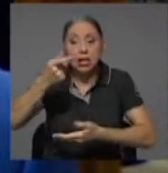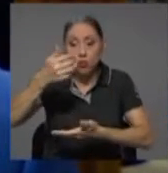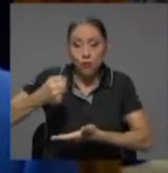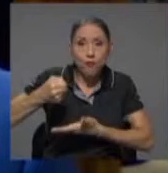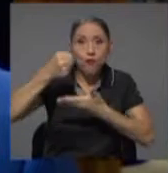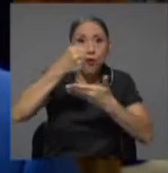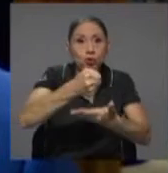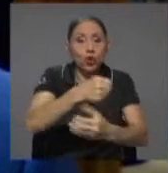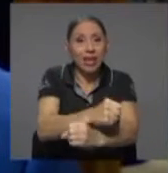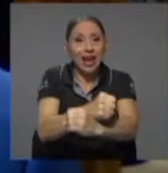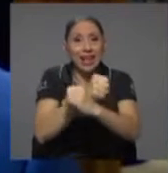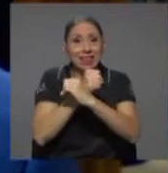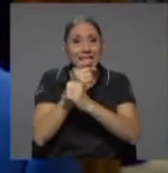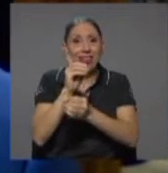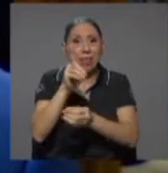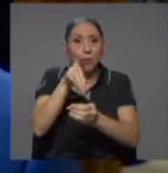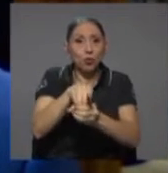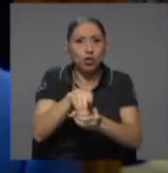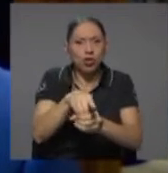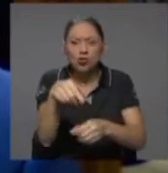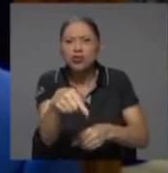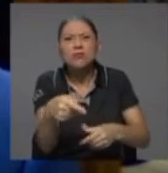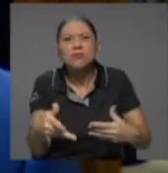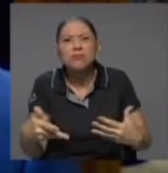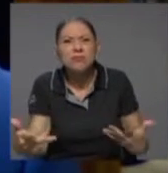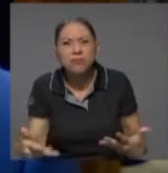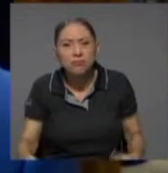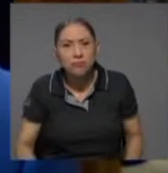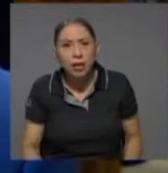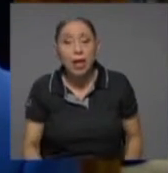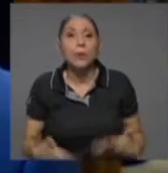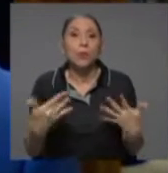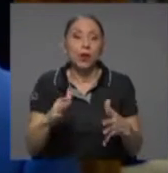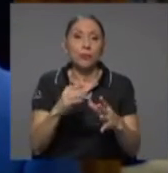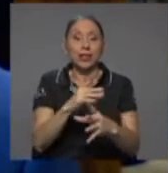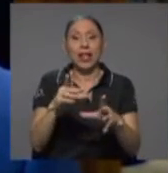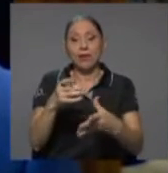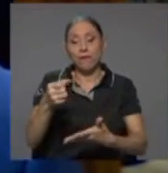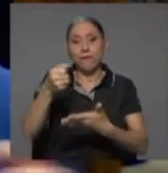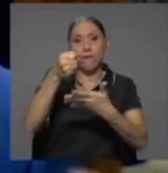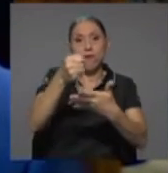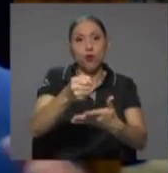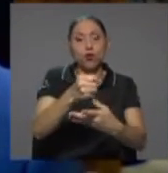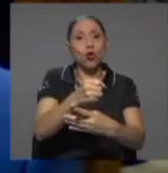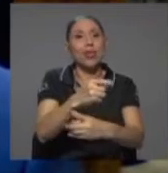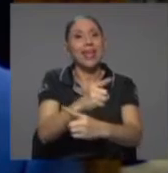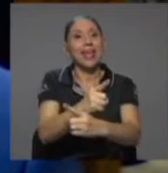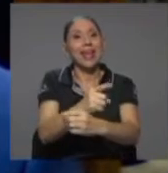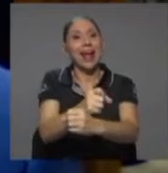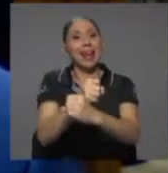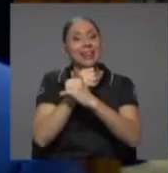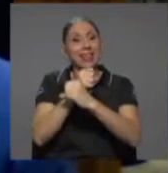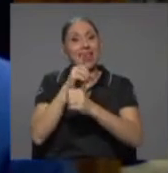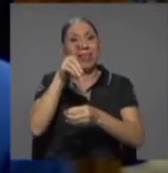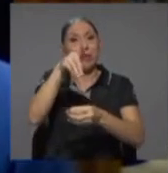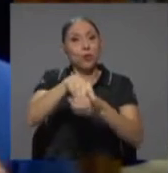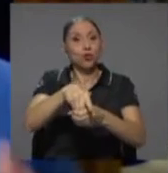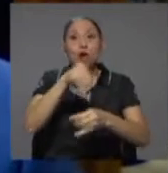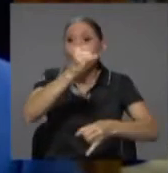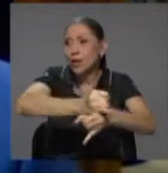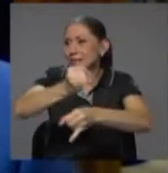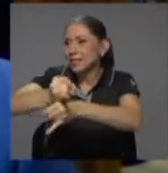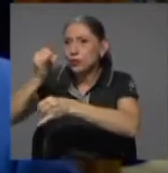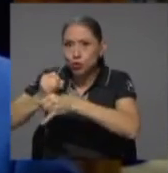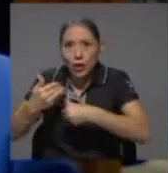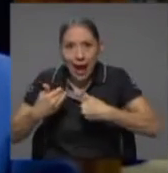¿En qué consiste un Fondo de Garantía de Depósitos? Bueno, el Fondo de Garantía de Depósitos es una institución que existe en prácticamente todos los países